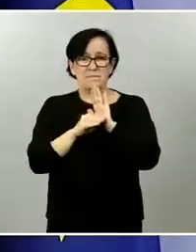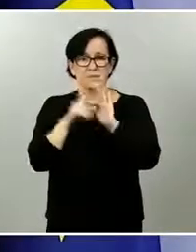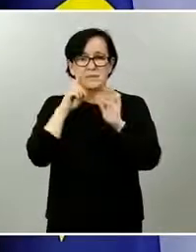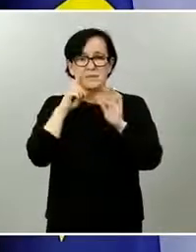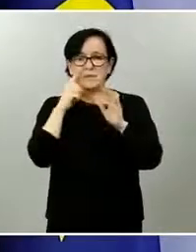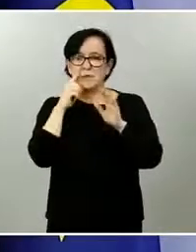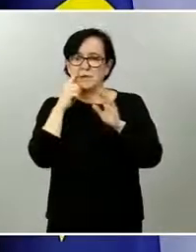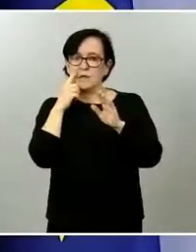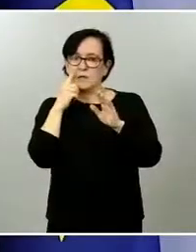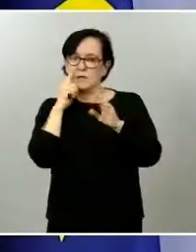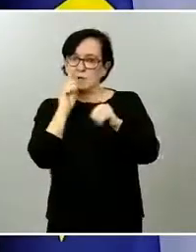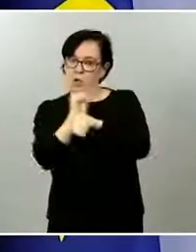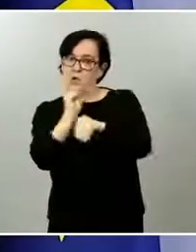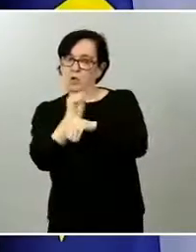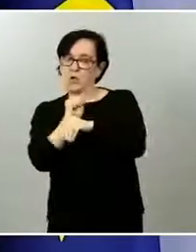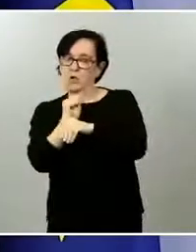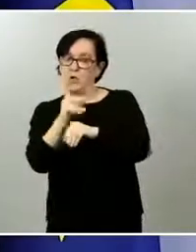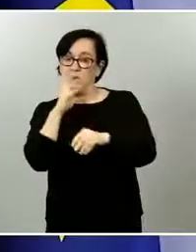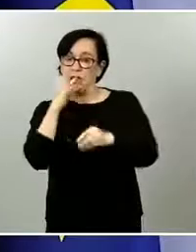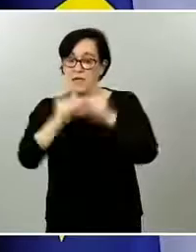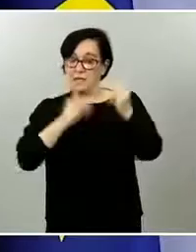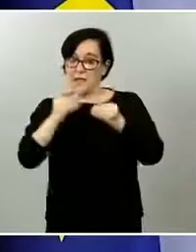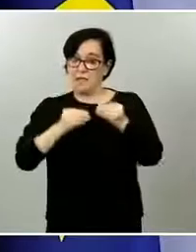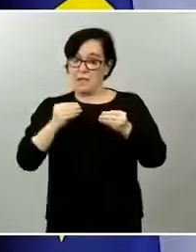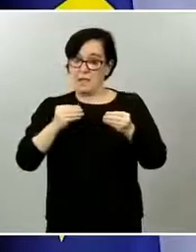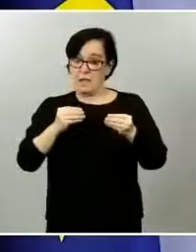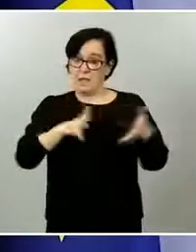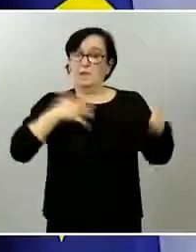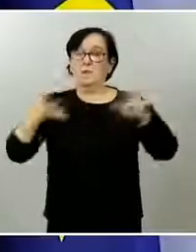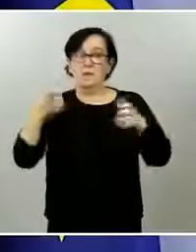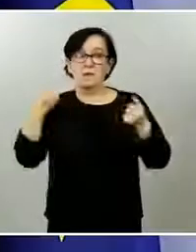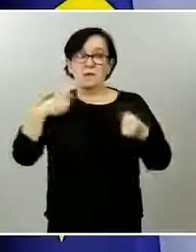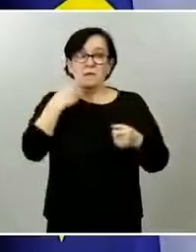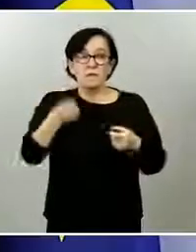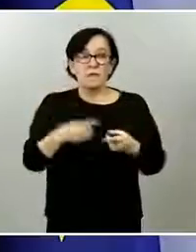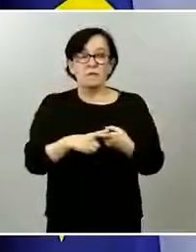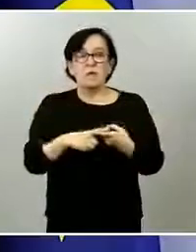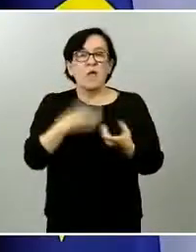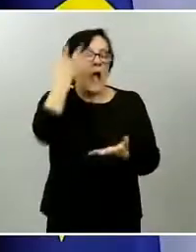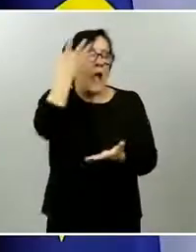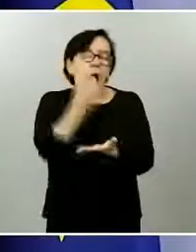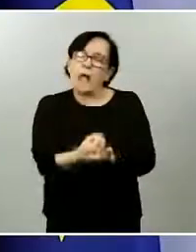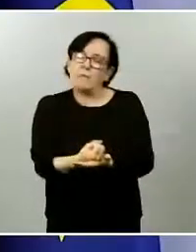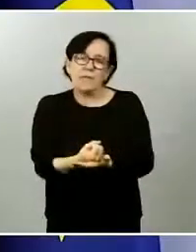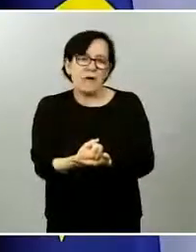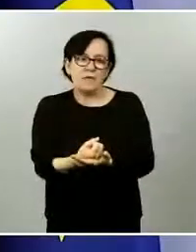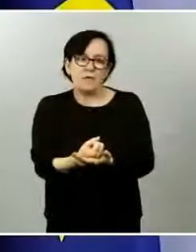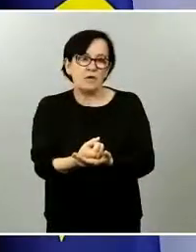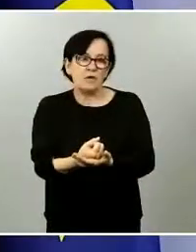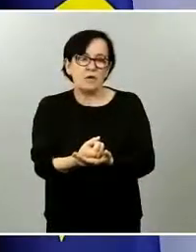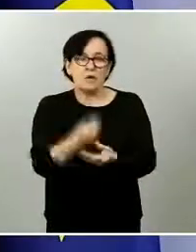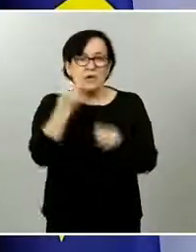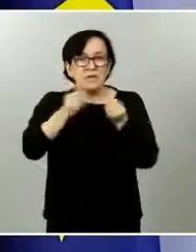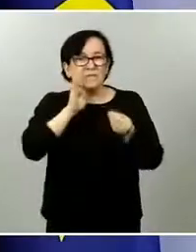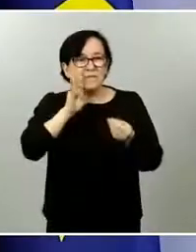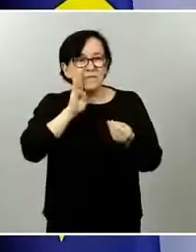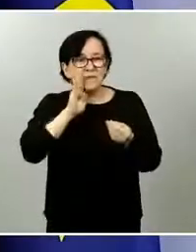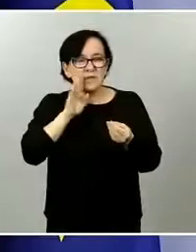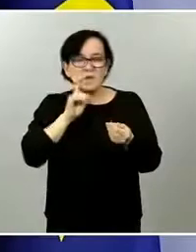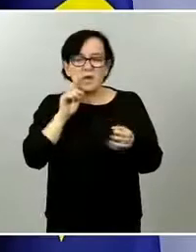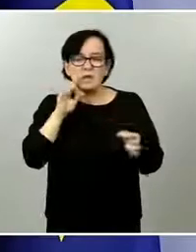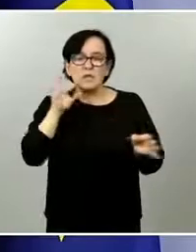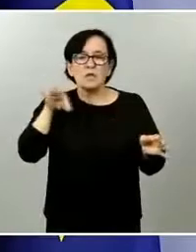aplicaciones móviles son herramientas de apoyo en muchos casos a las medidas que hay que a las labores de vigilancia que